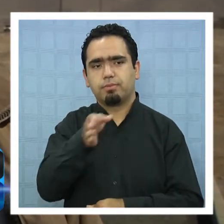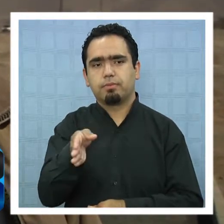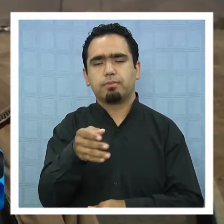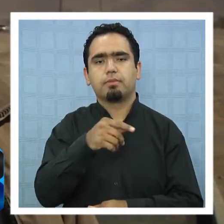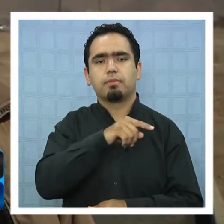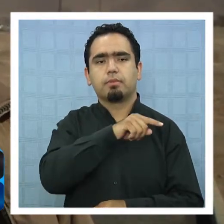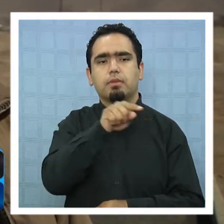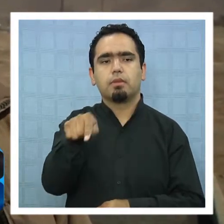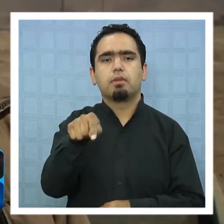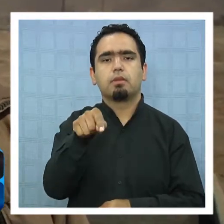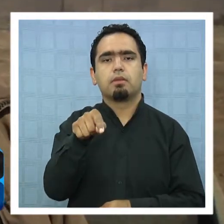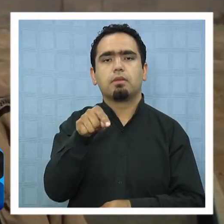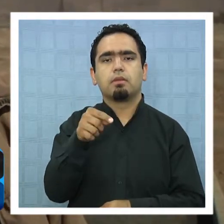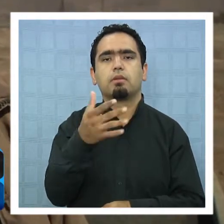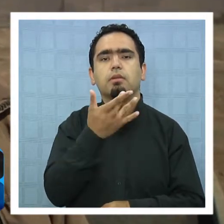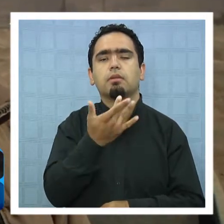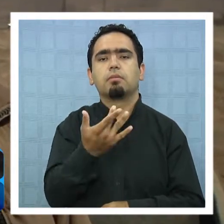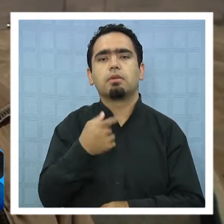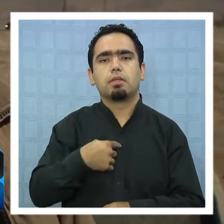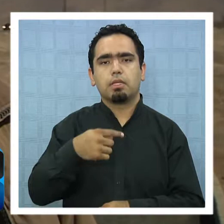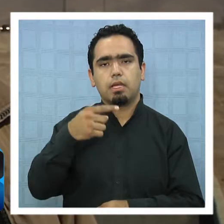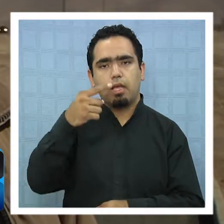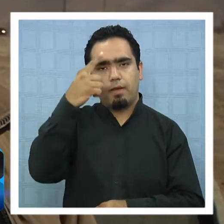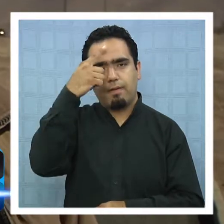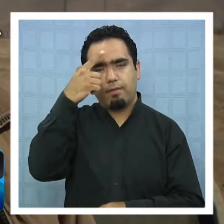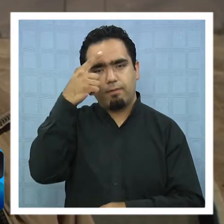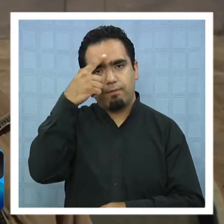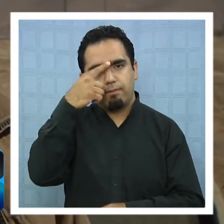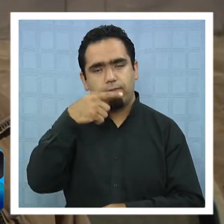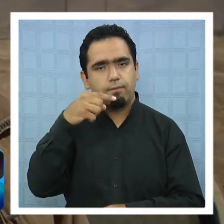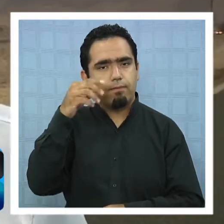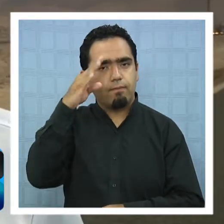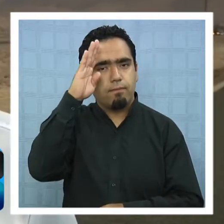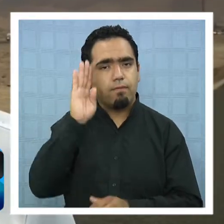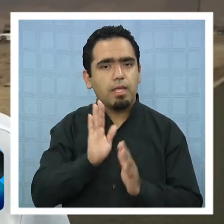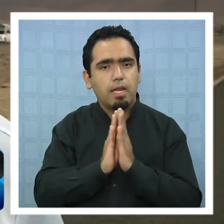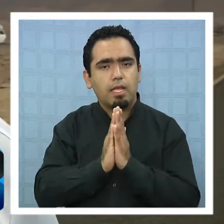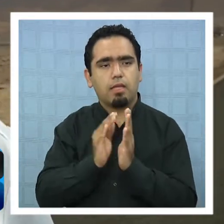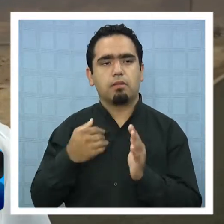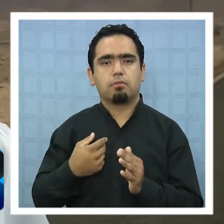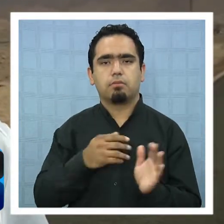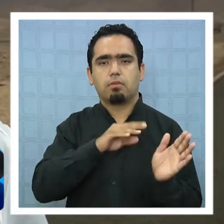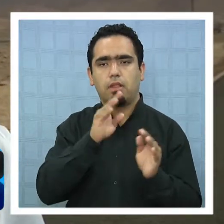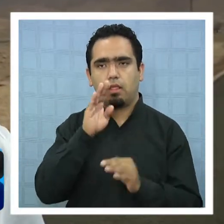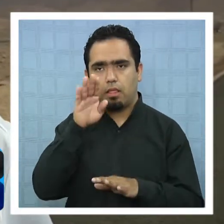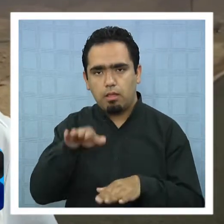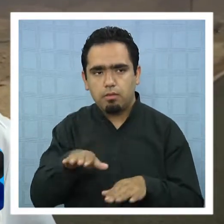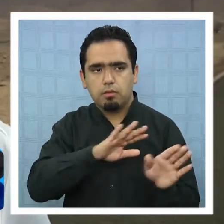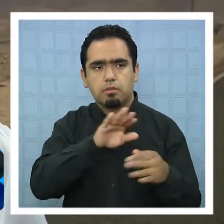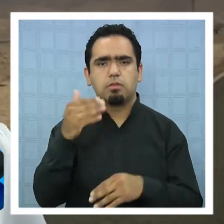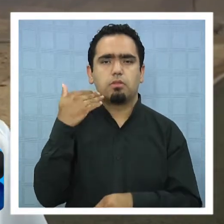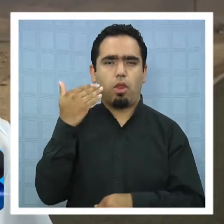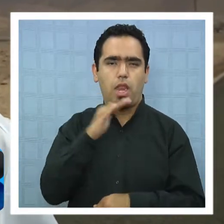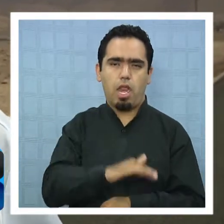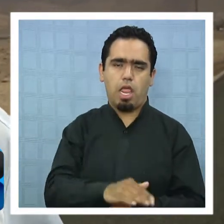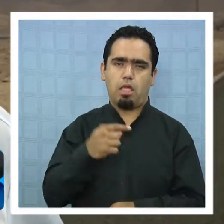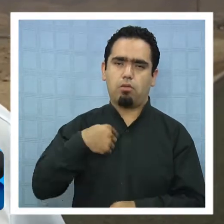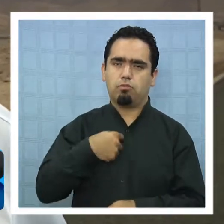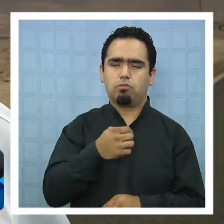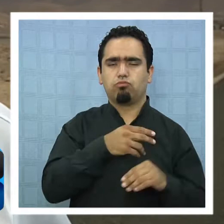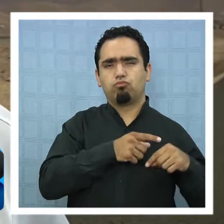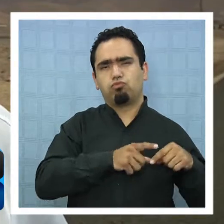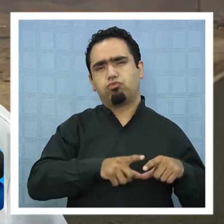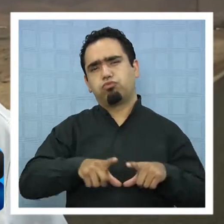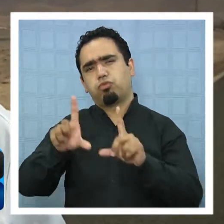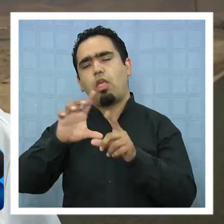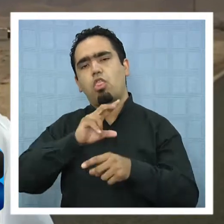es por la devoción que tengo a mi chinita y el pueblo me trae solo. Hace, bueno, de chico y hace 12 años que